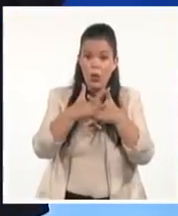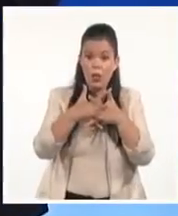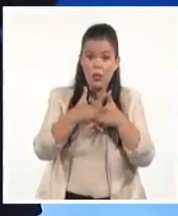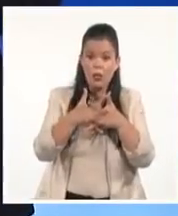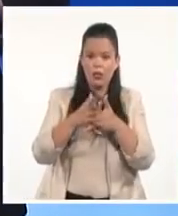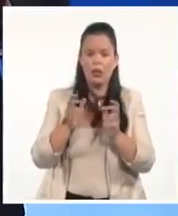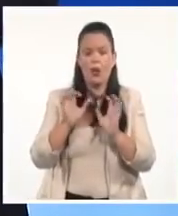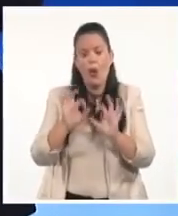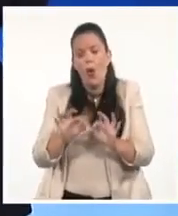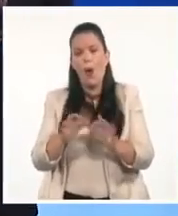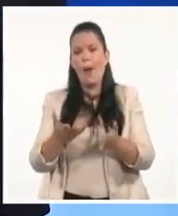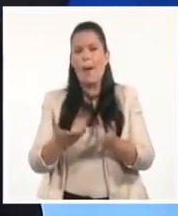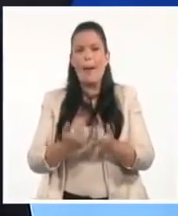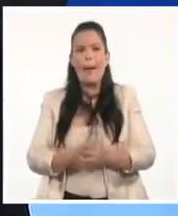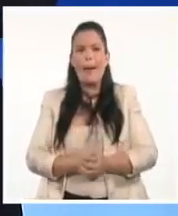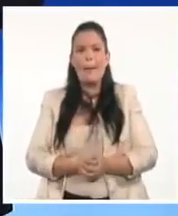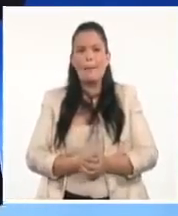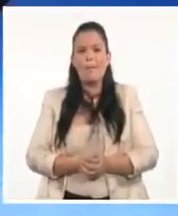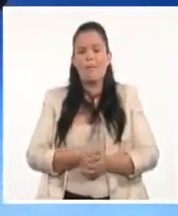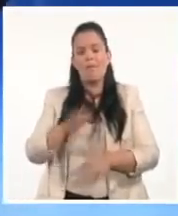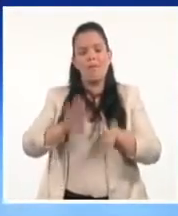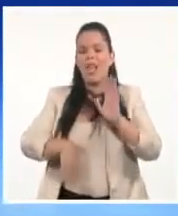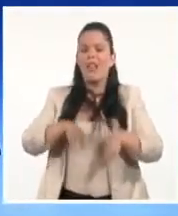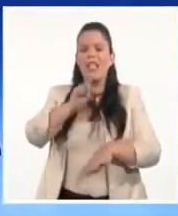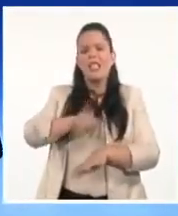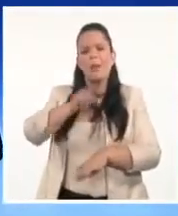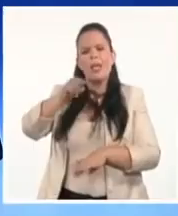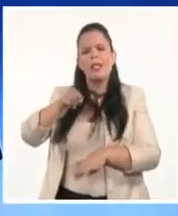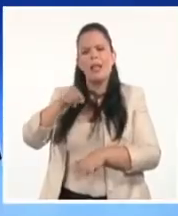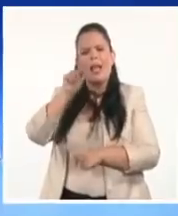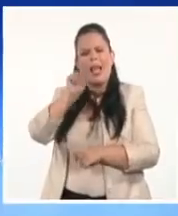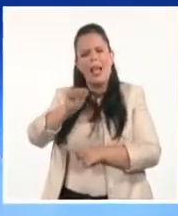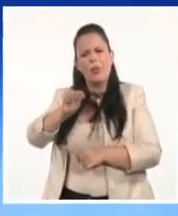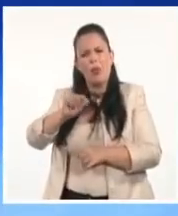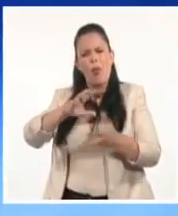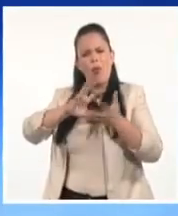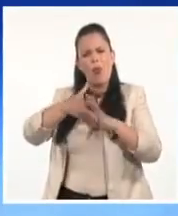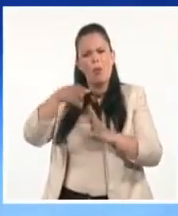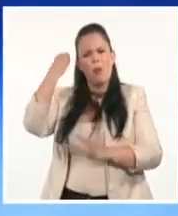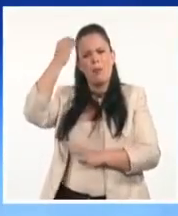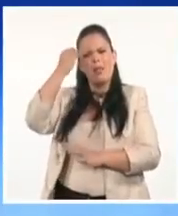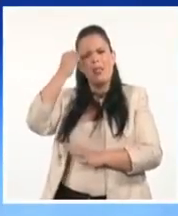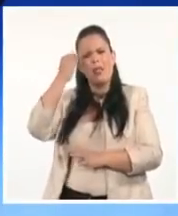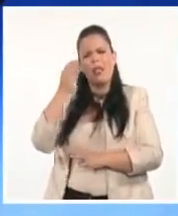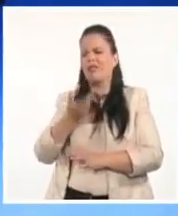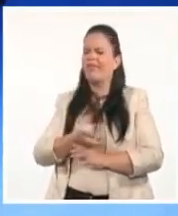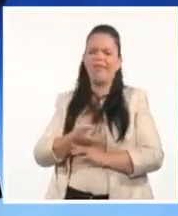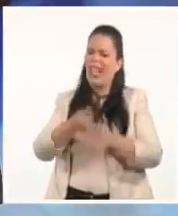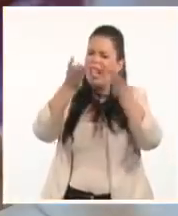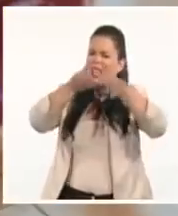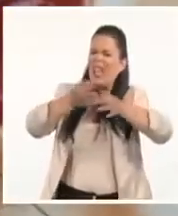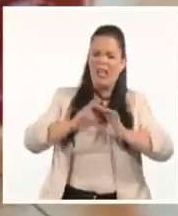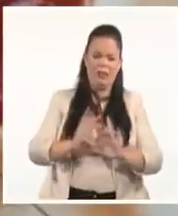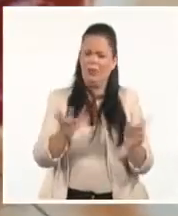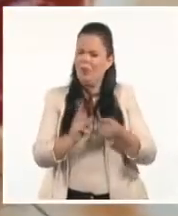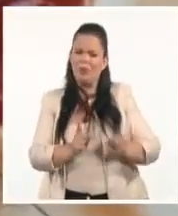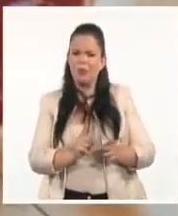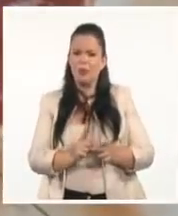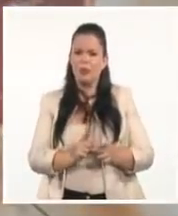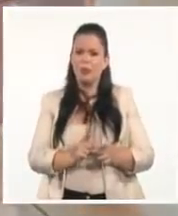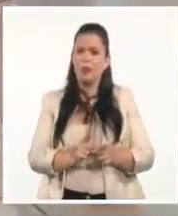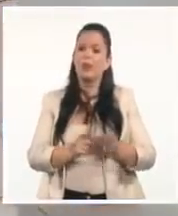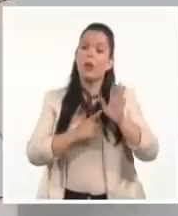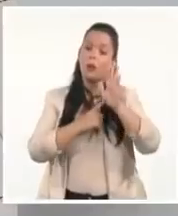imaginar que no, que esto no existe, que no existen provocadores violentos, que no existen provocadores que sí están